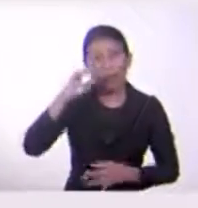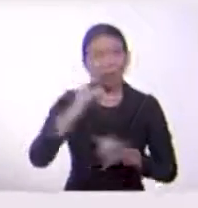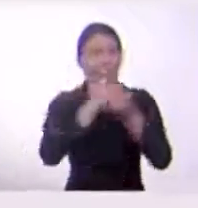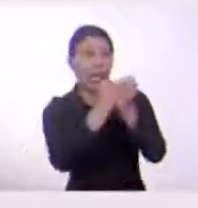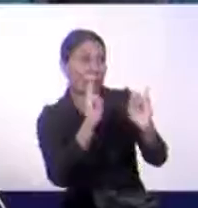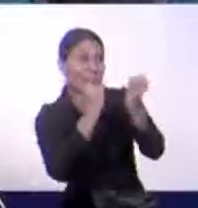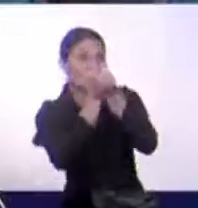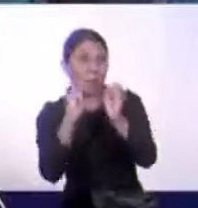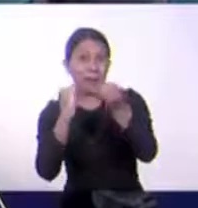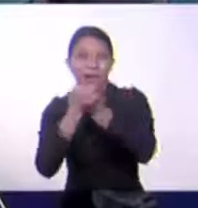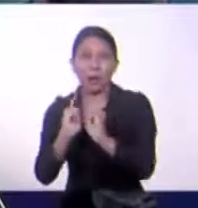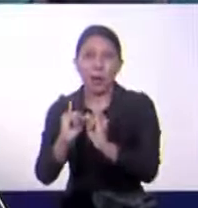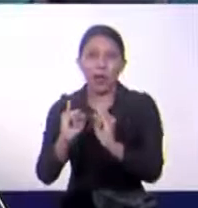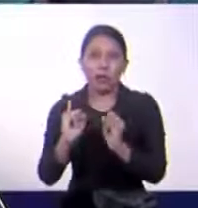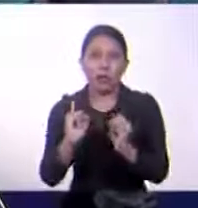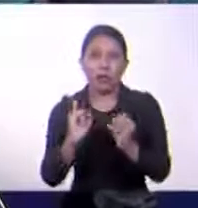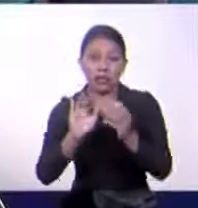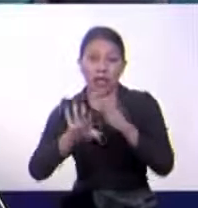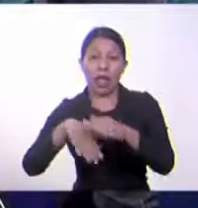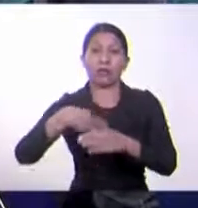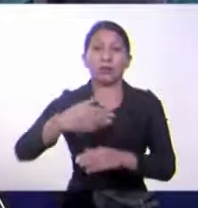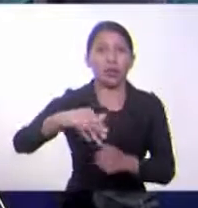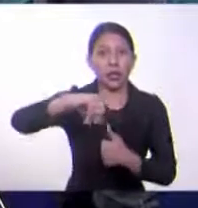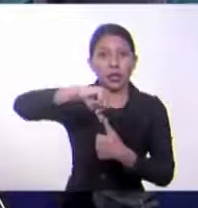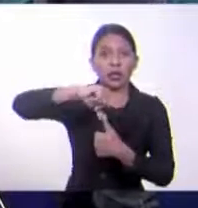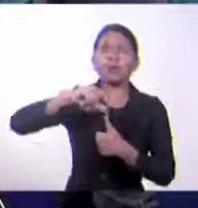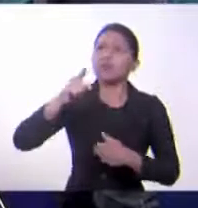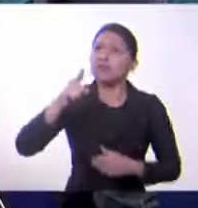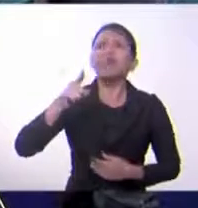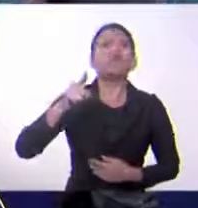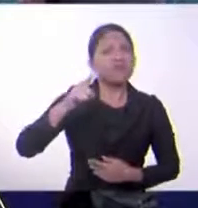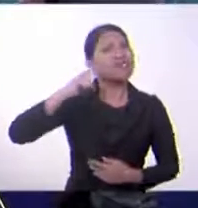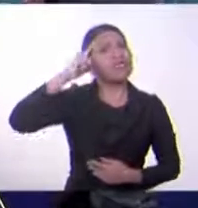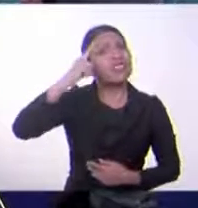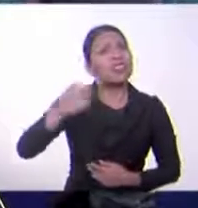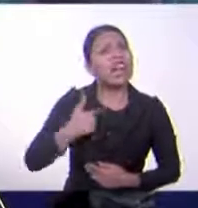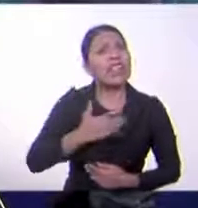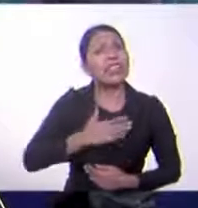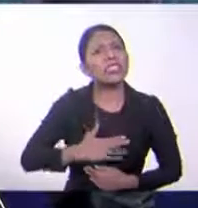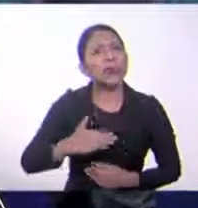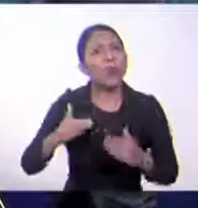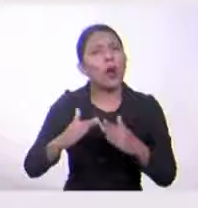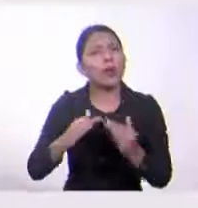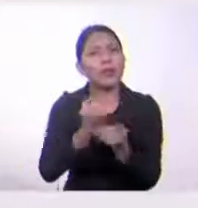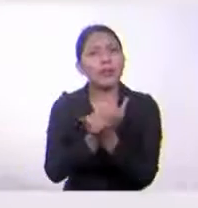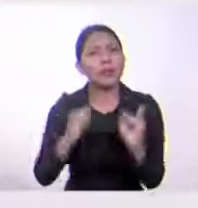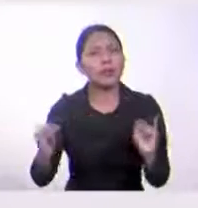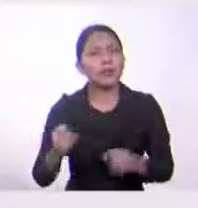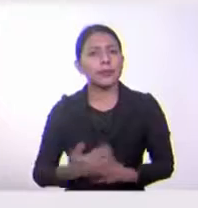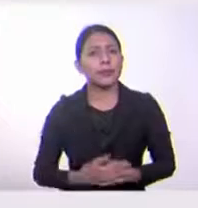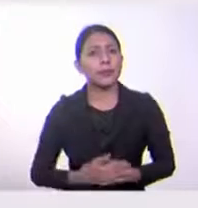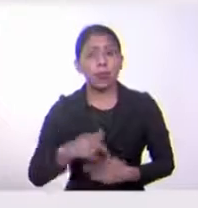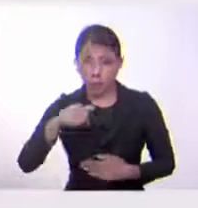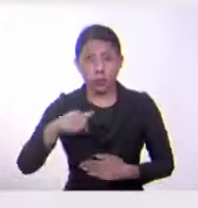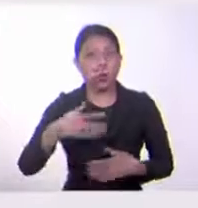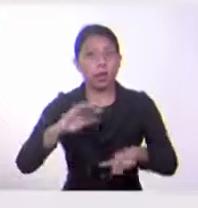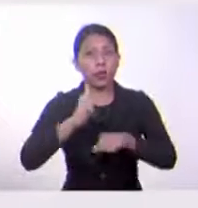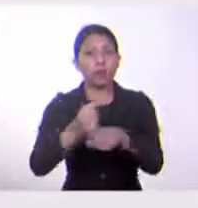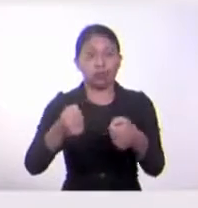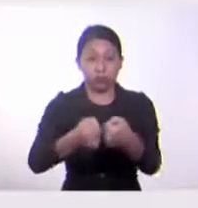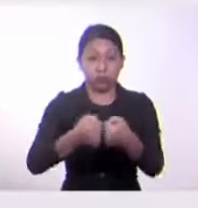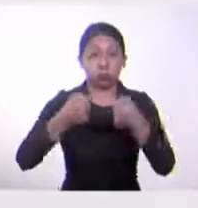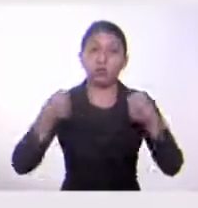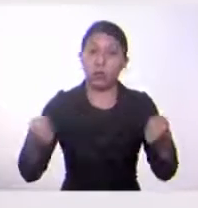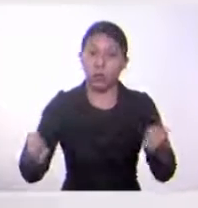elementos que van a dar pie a que surjan ideas. Aquí en la región también se habían establecido periódicos, entonces